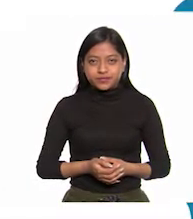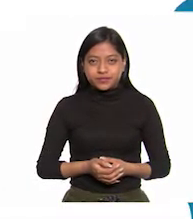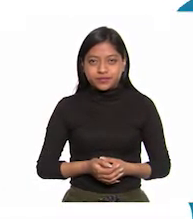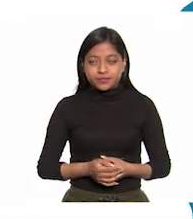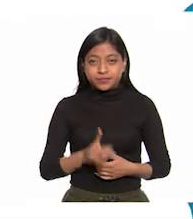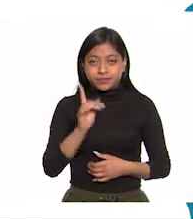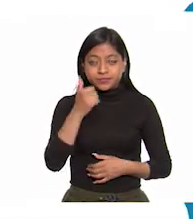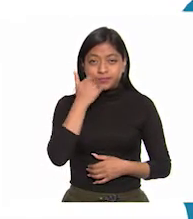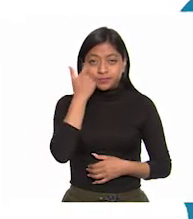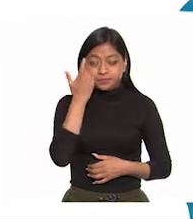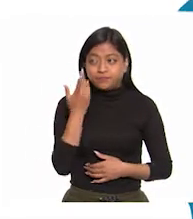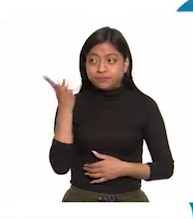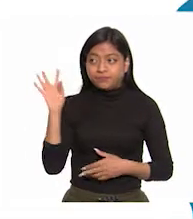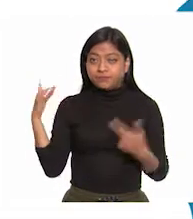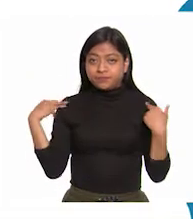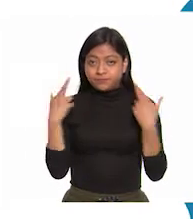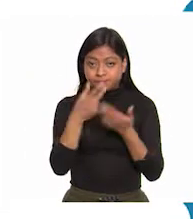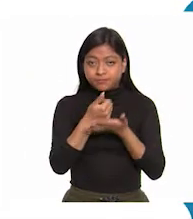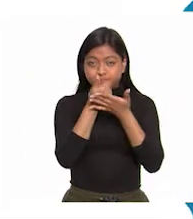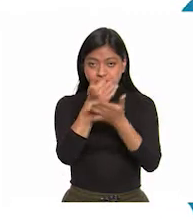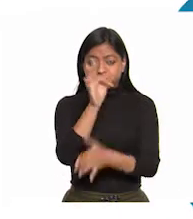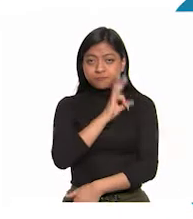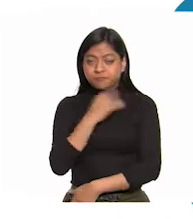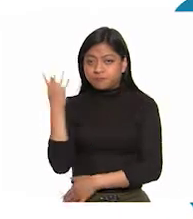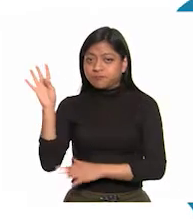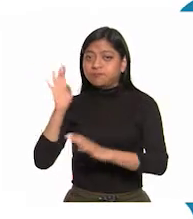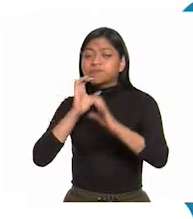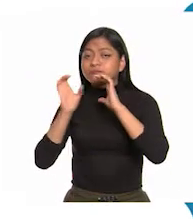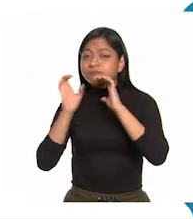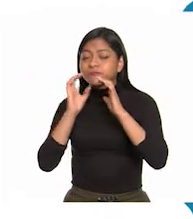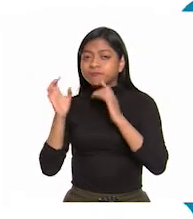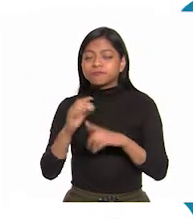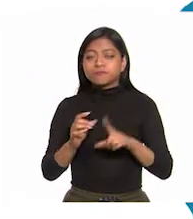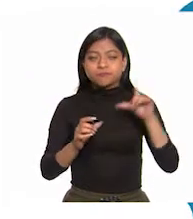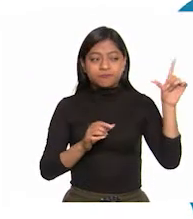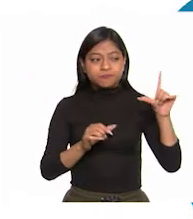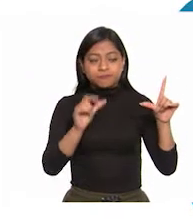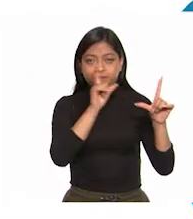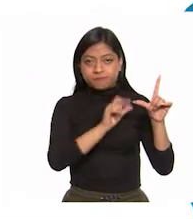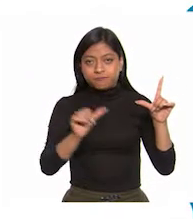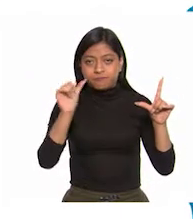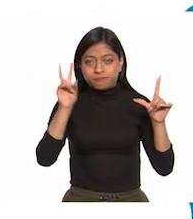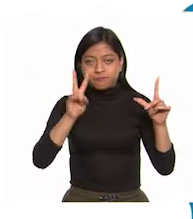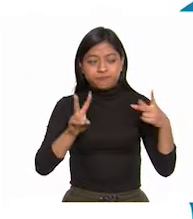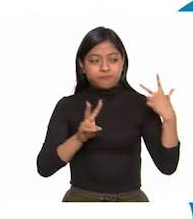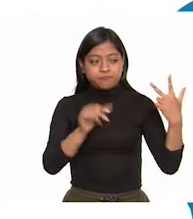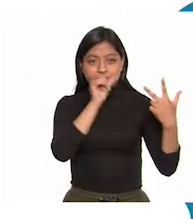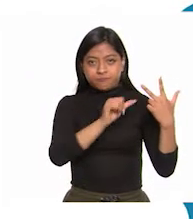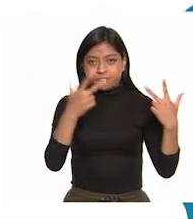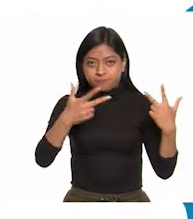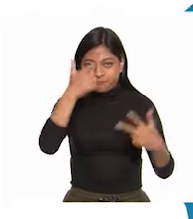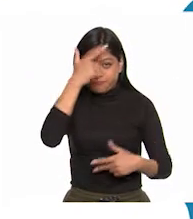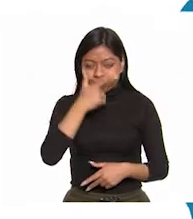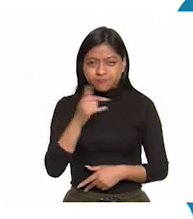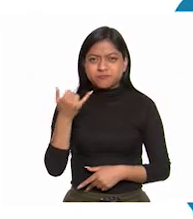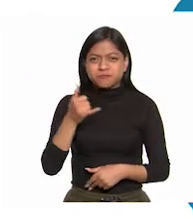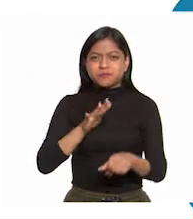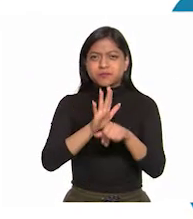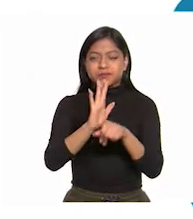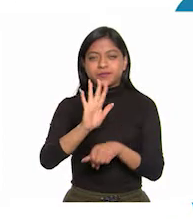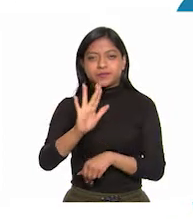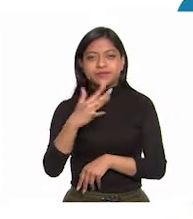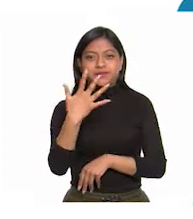Para solicitar apoyo pedagógico, comunícate con maestras y maestros de lunes a viernes de 8 a 20 horas al